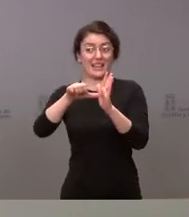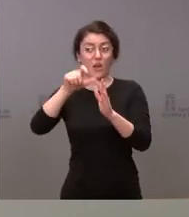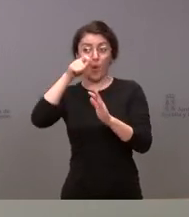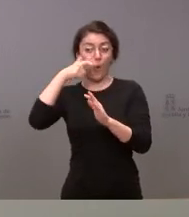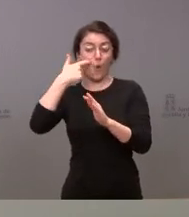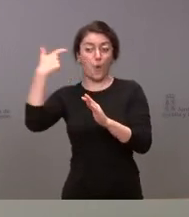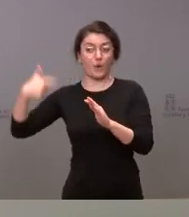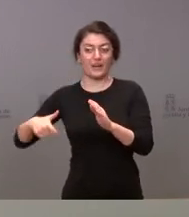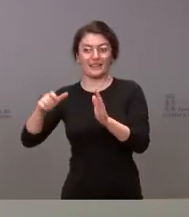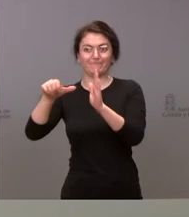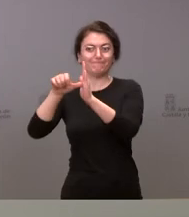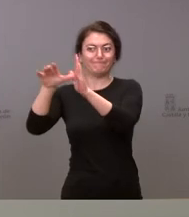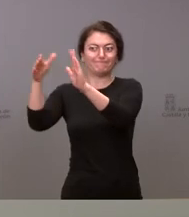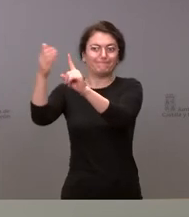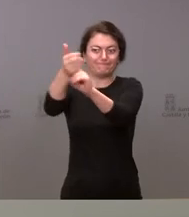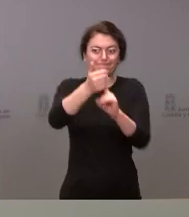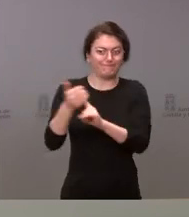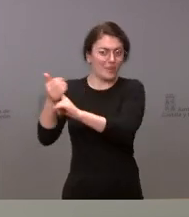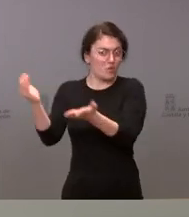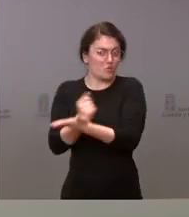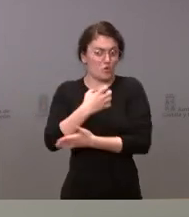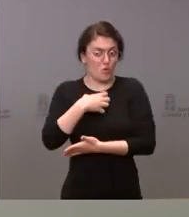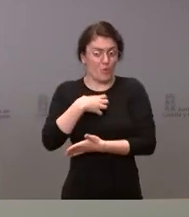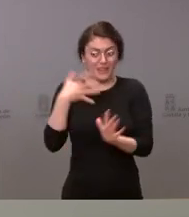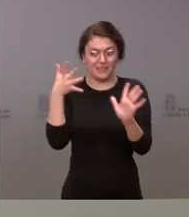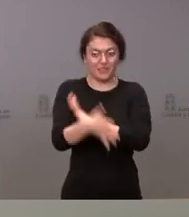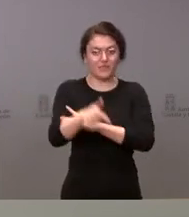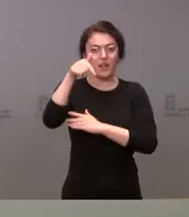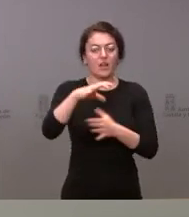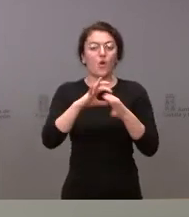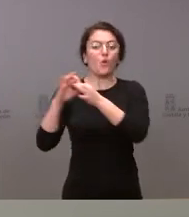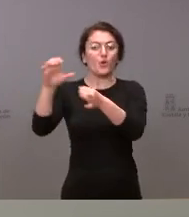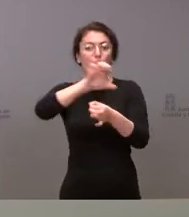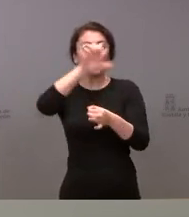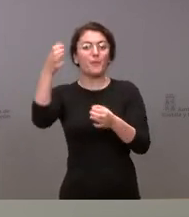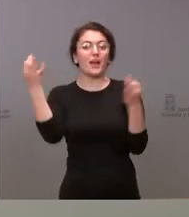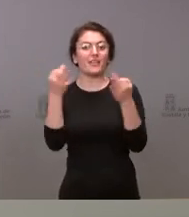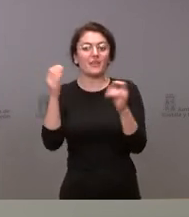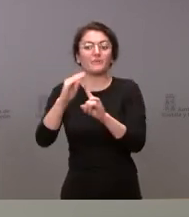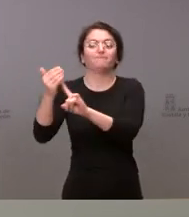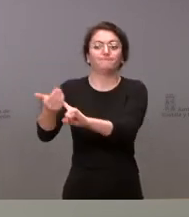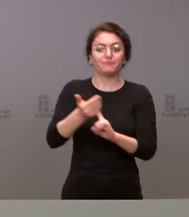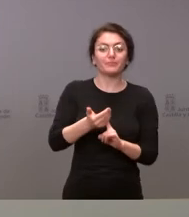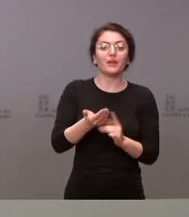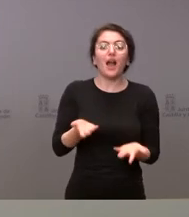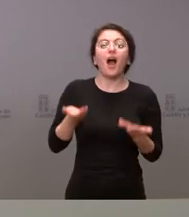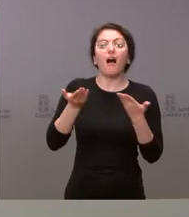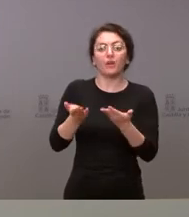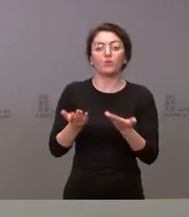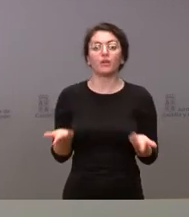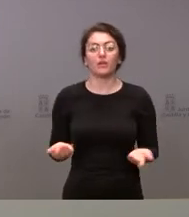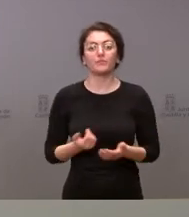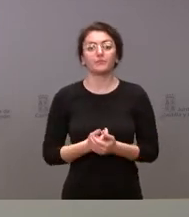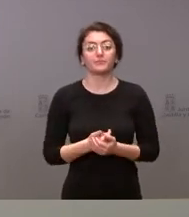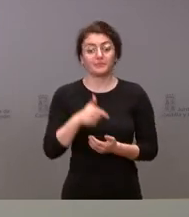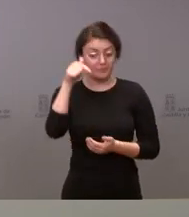tendrá que establecer en qué medida pueda haber un refuerzo del apoyo para ese servicio de acogida en aquellos países limítrofes. Pero Castilla y León siempre ha